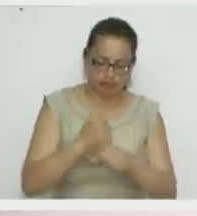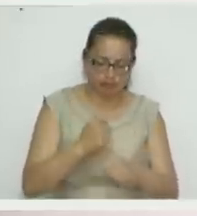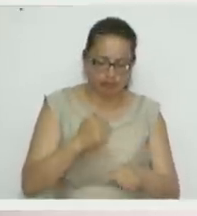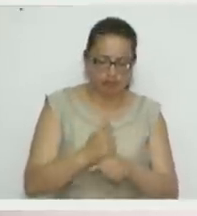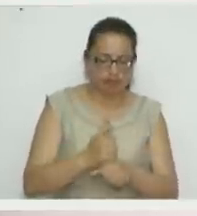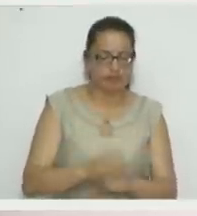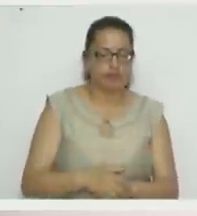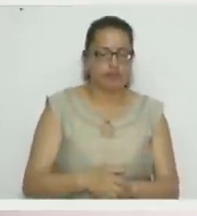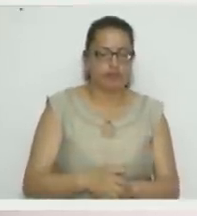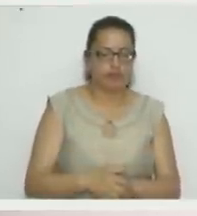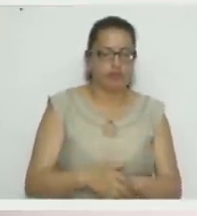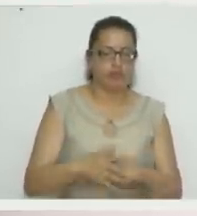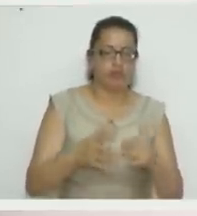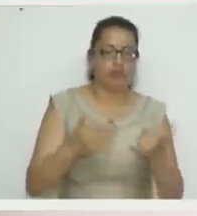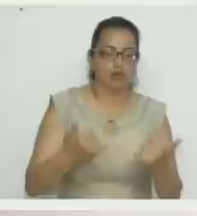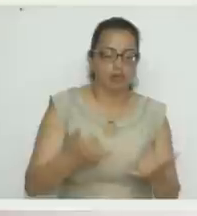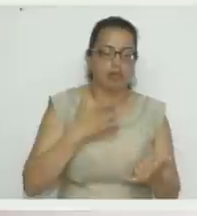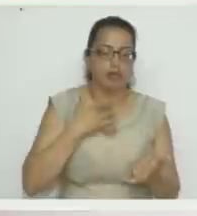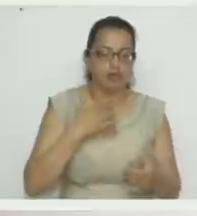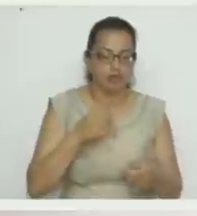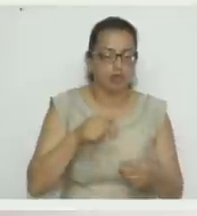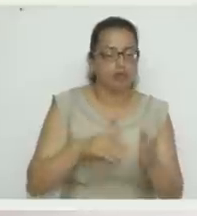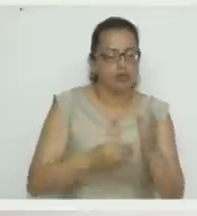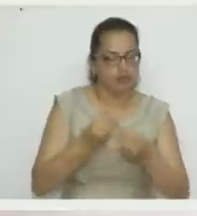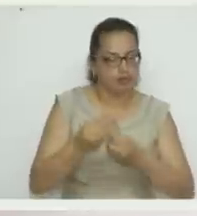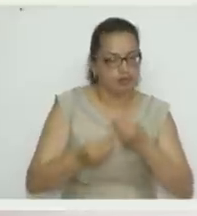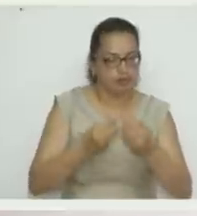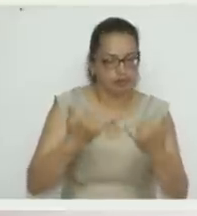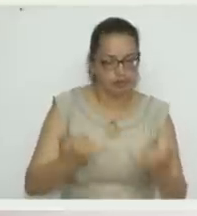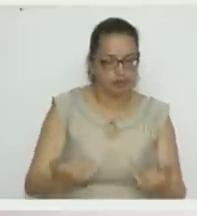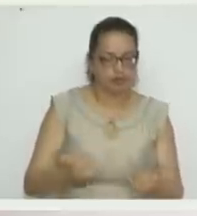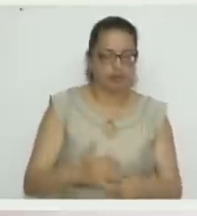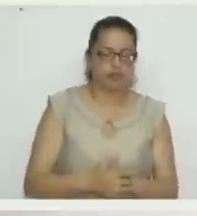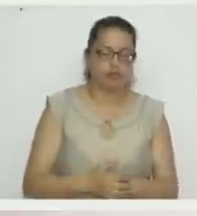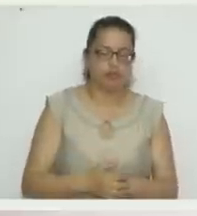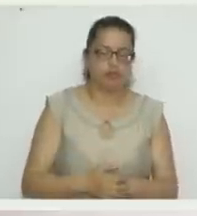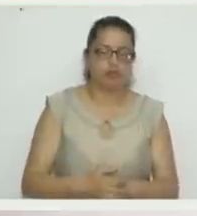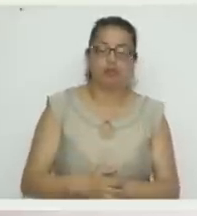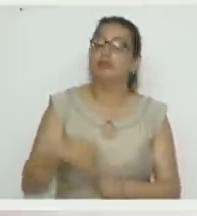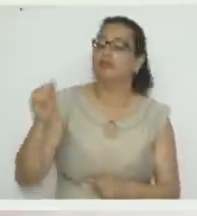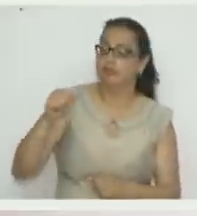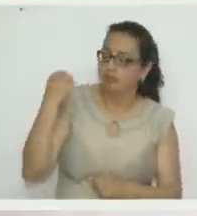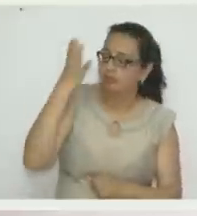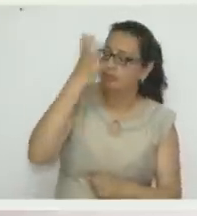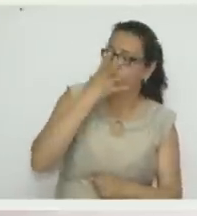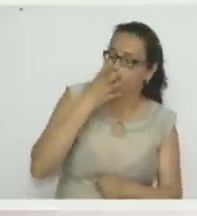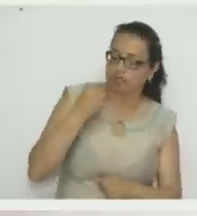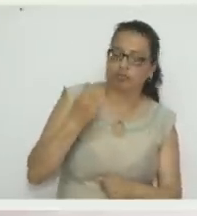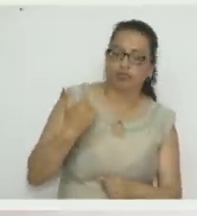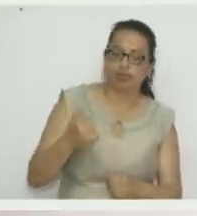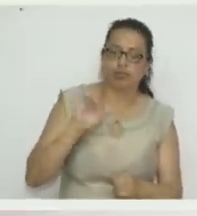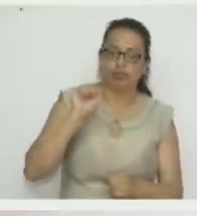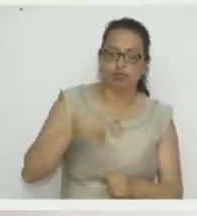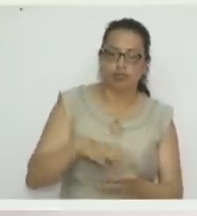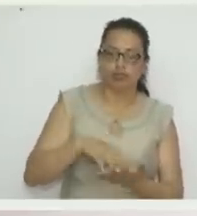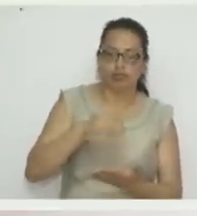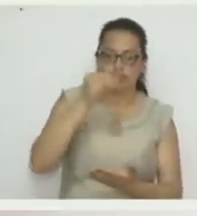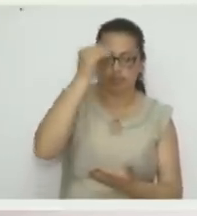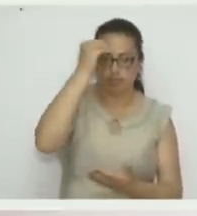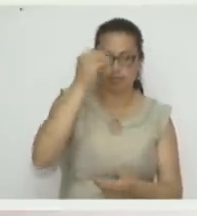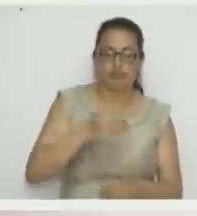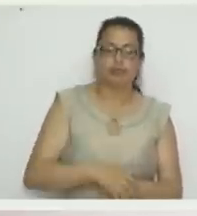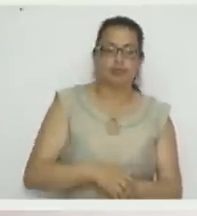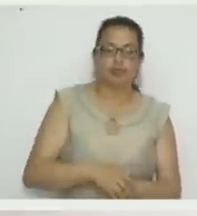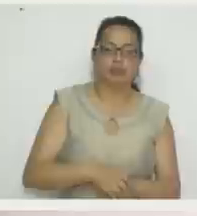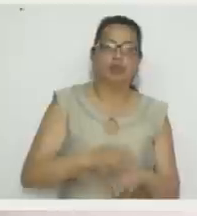inicia ahorita, en este momento. Sí. Sí. señora. Están muy bonitos estos sobres para que vayan a tomar las clases